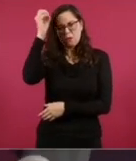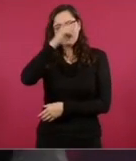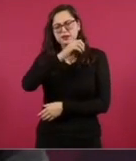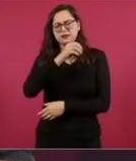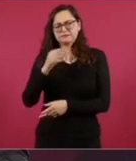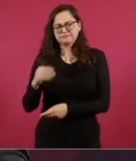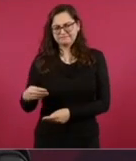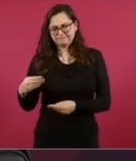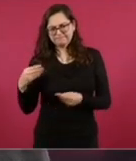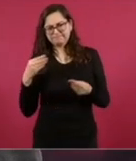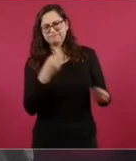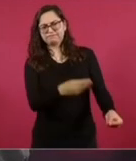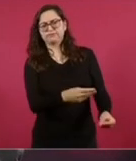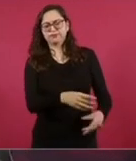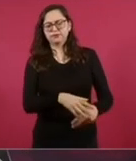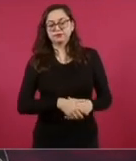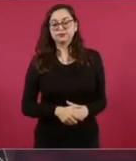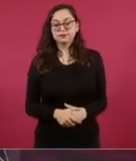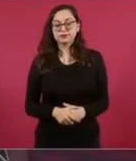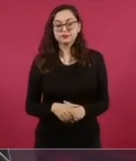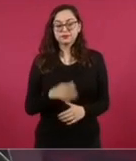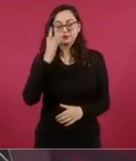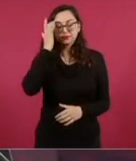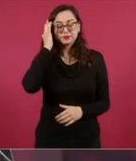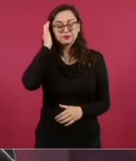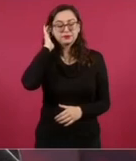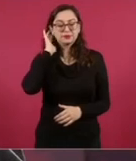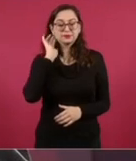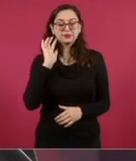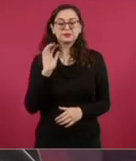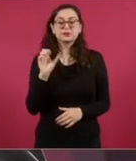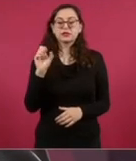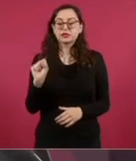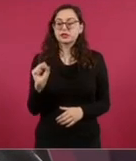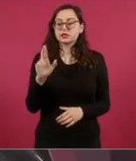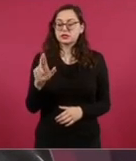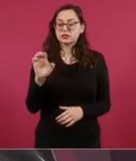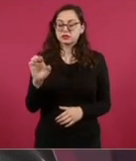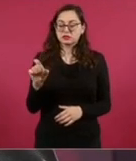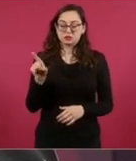dio a conocer la Secretaría de Relaciones Exteriores,